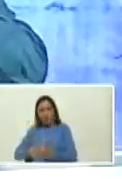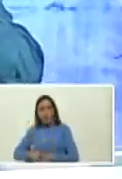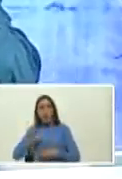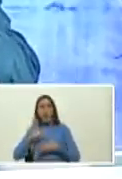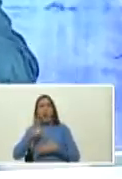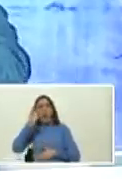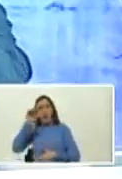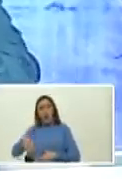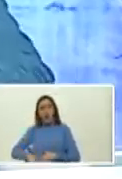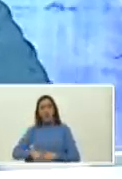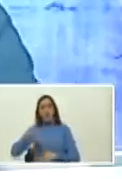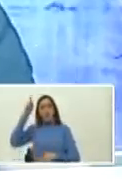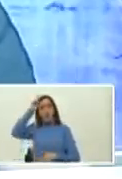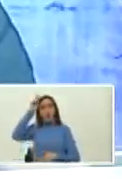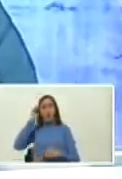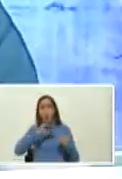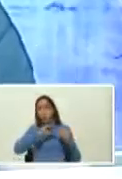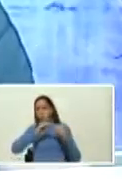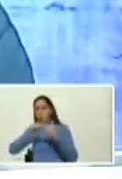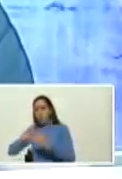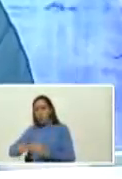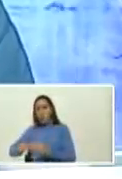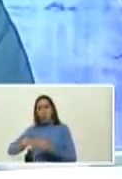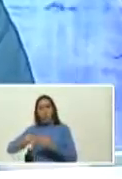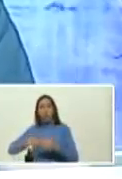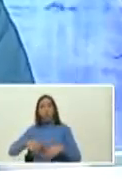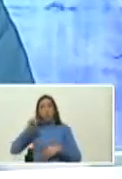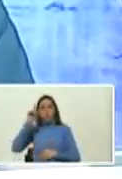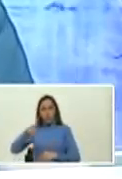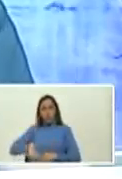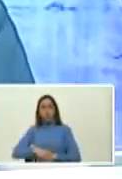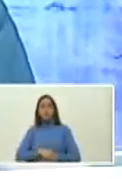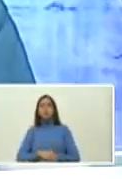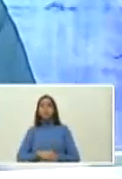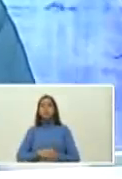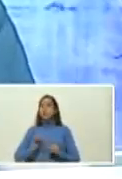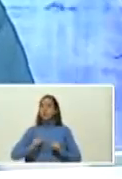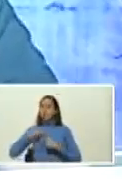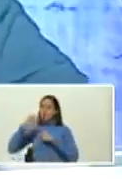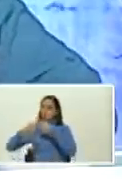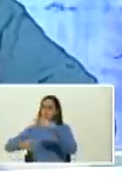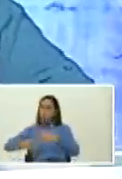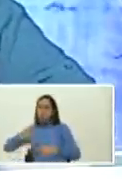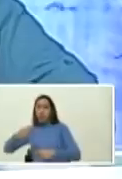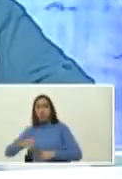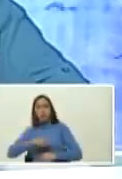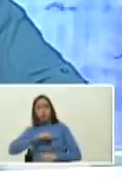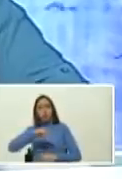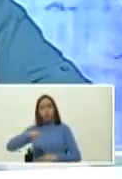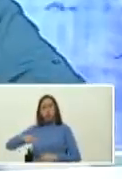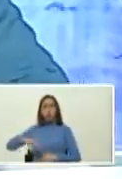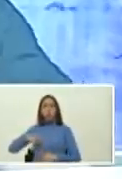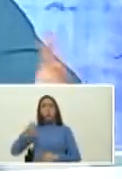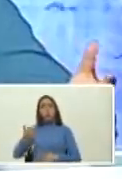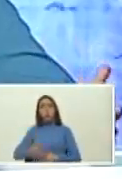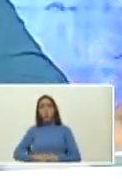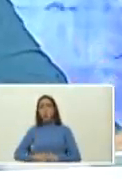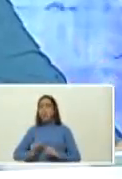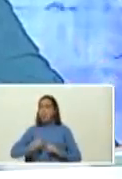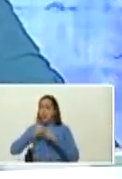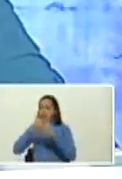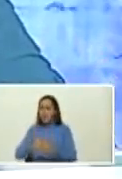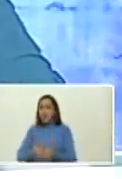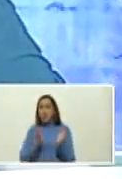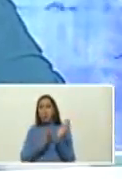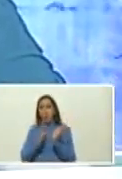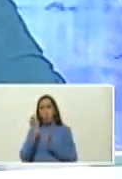huaycaipuró y los pueblos indígenas y originarios nuestra raíz es Cristo